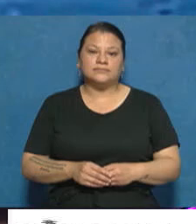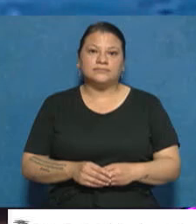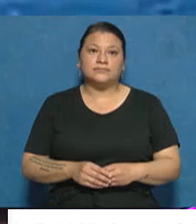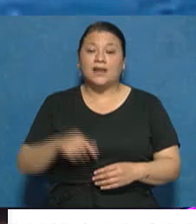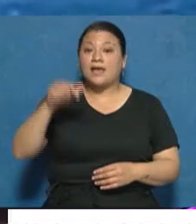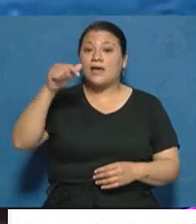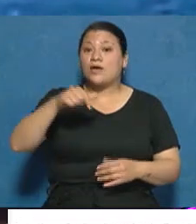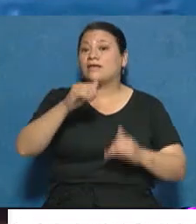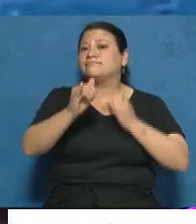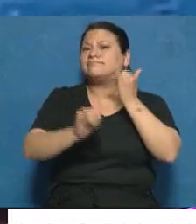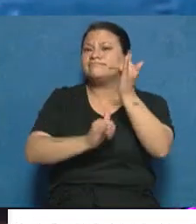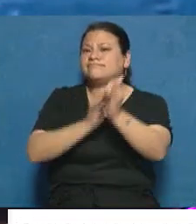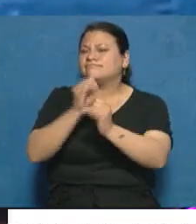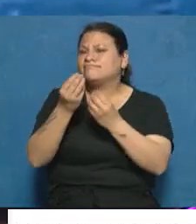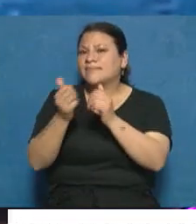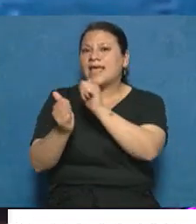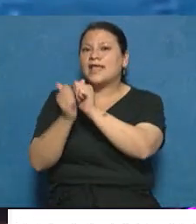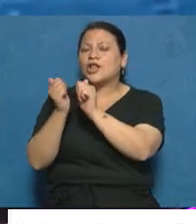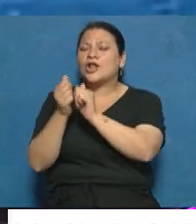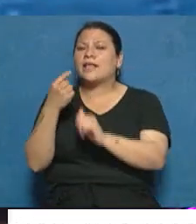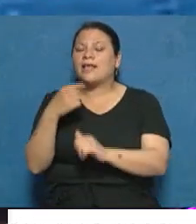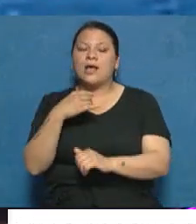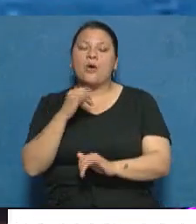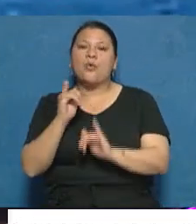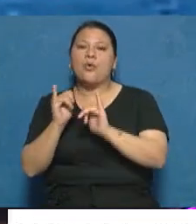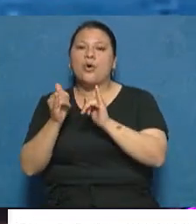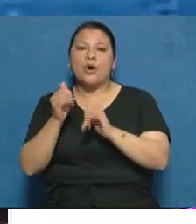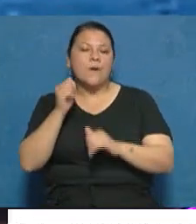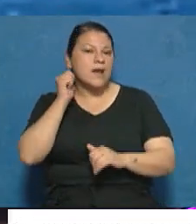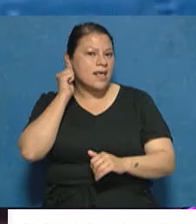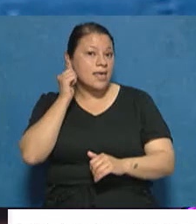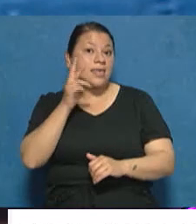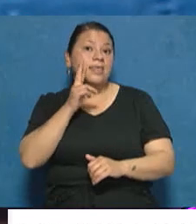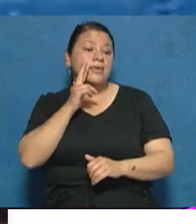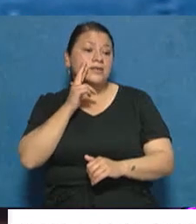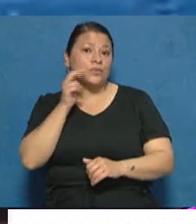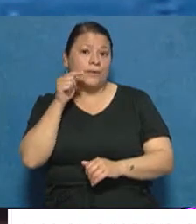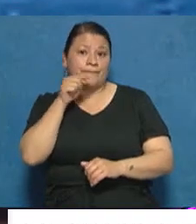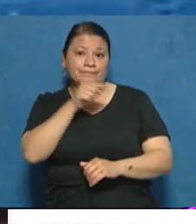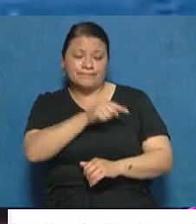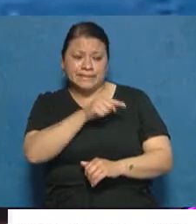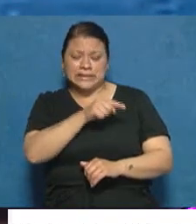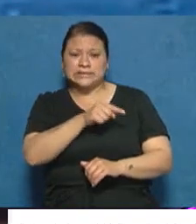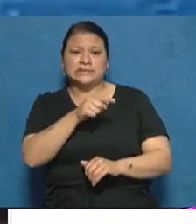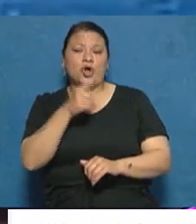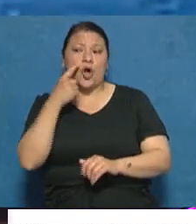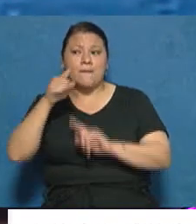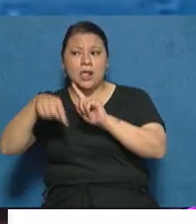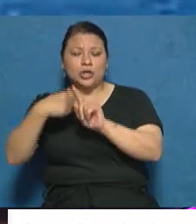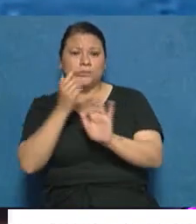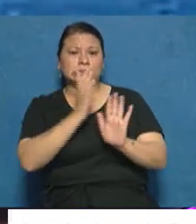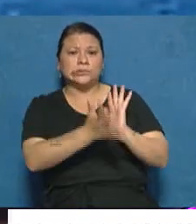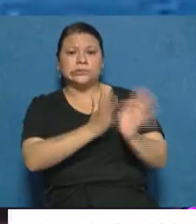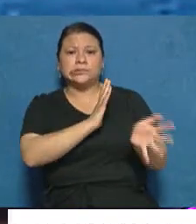Vamos a contarles la historia de lo que le ocurrió a un joven de tan solo 19 años que recibió una brutal golpiza